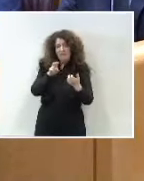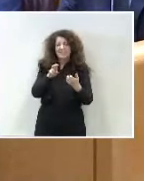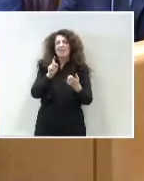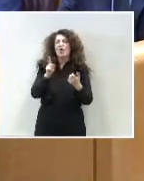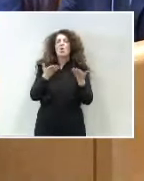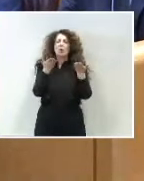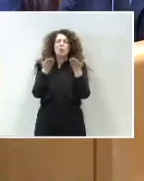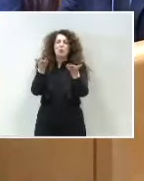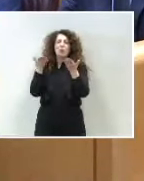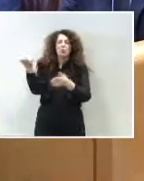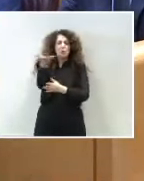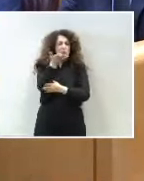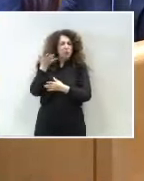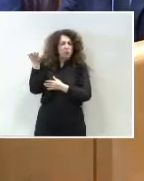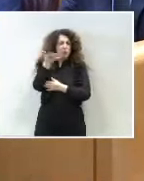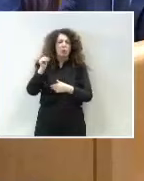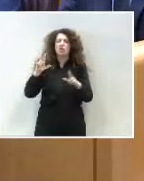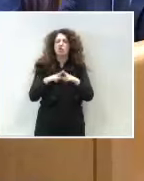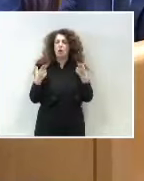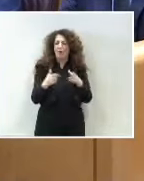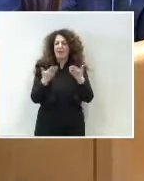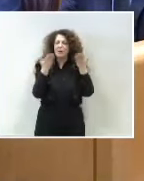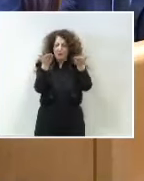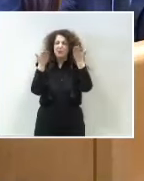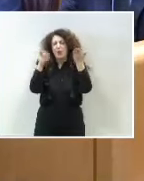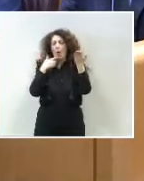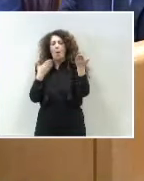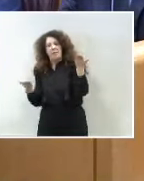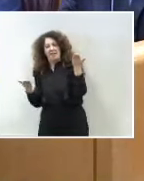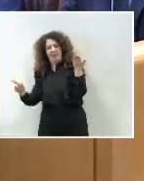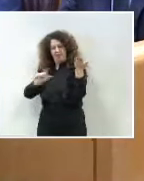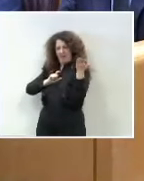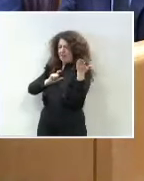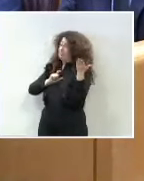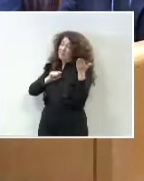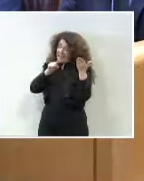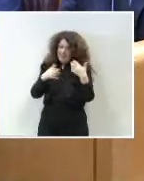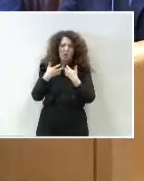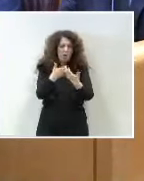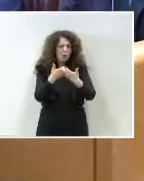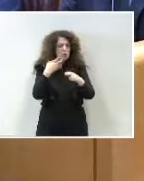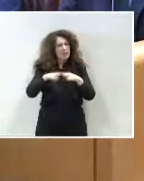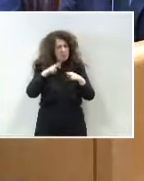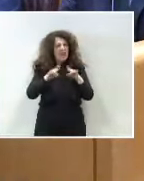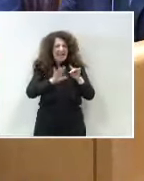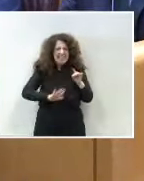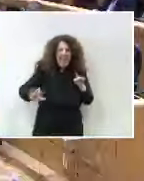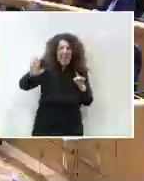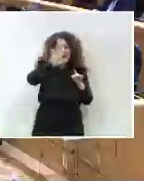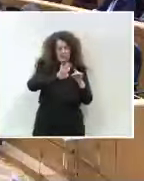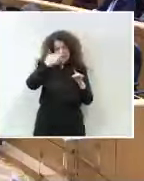a las capas más altas de la sociedad. Pero, en definitiva, esa es una batalla política, señoría, que también ganaremos en esos territorios y a nivel general.